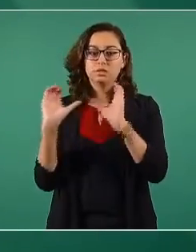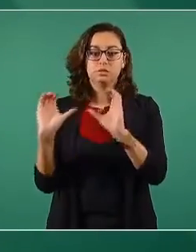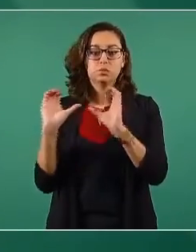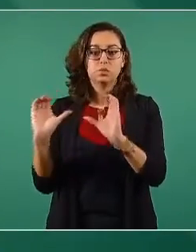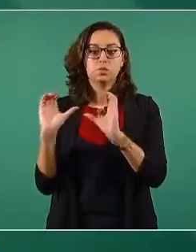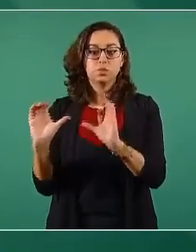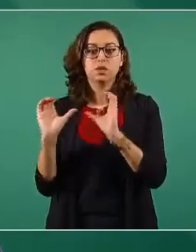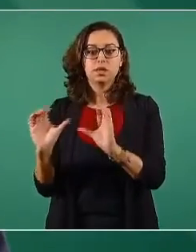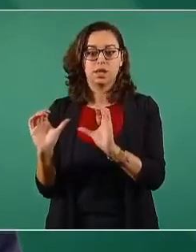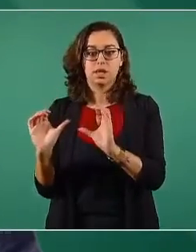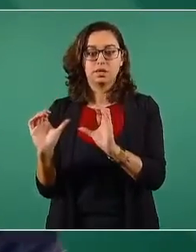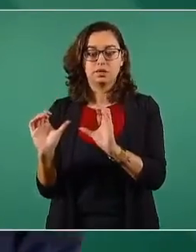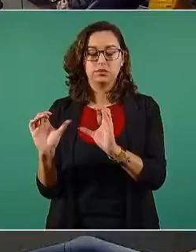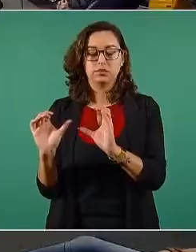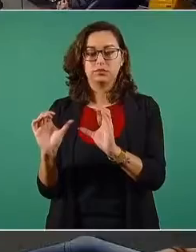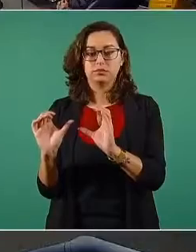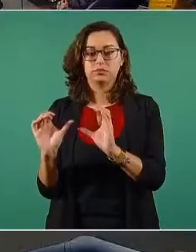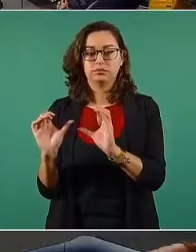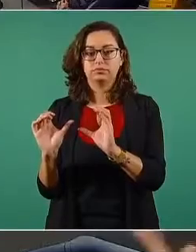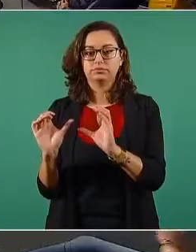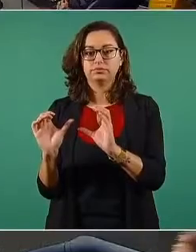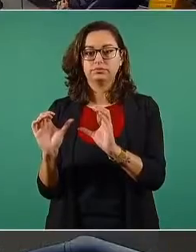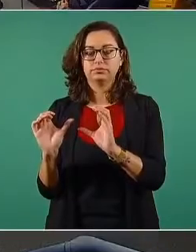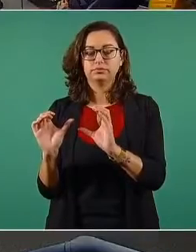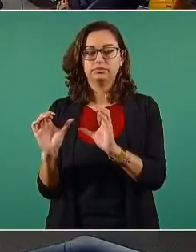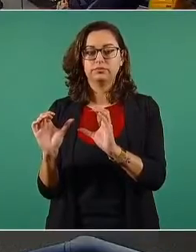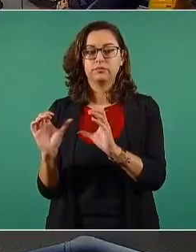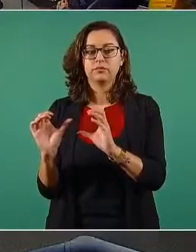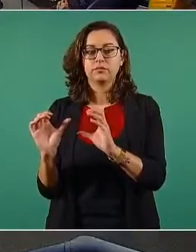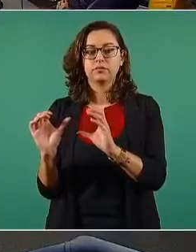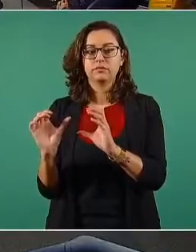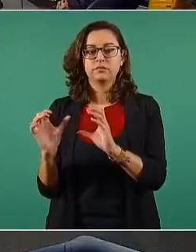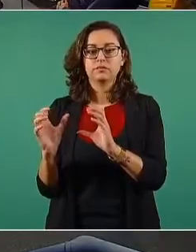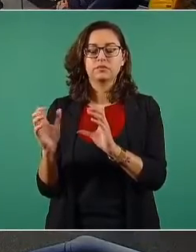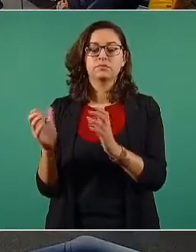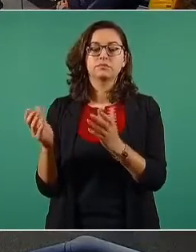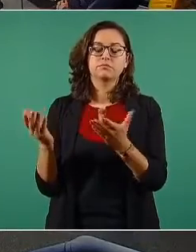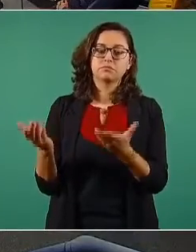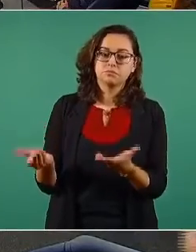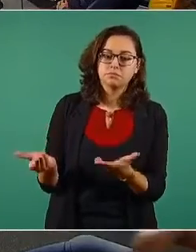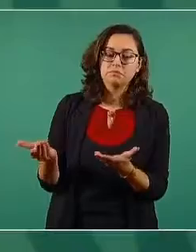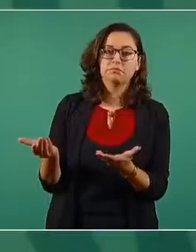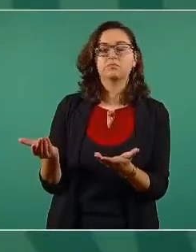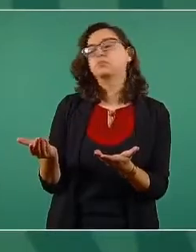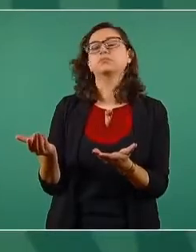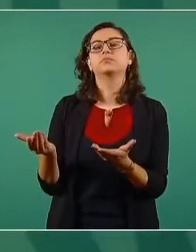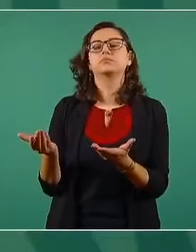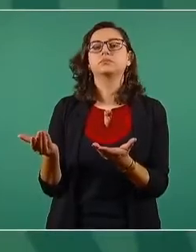áreas de